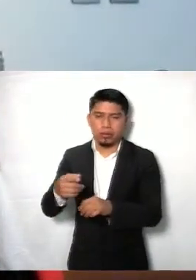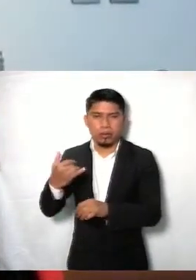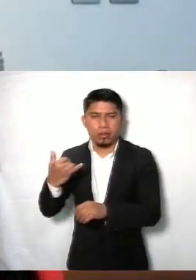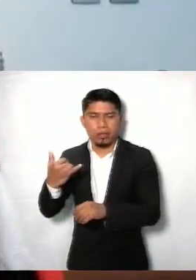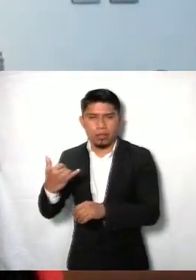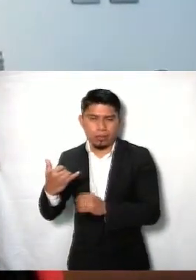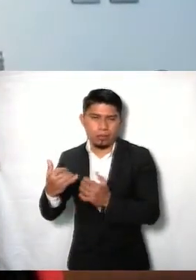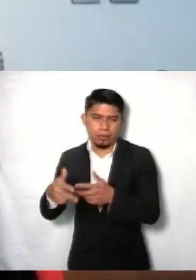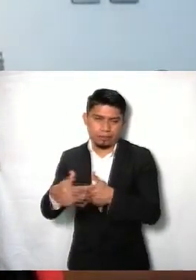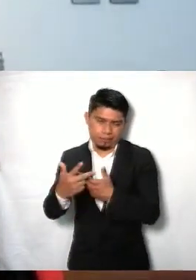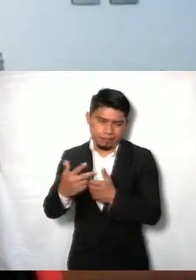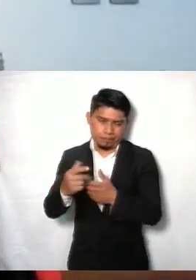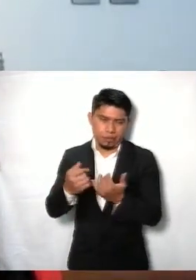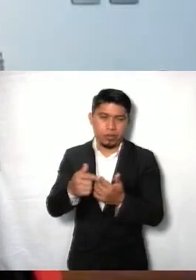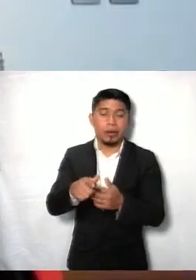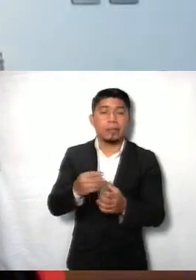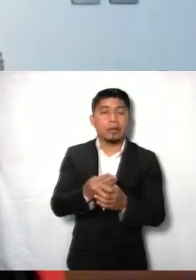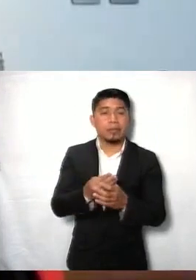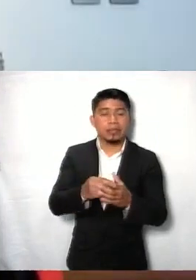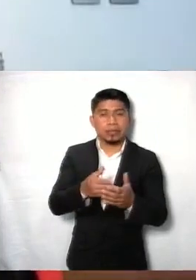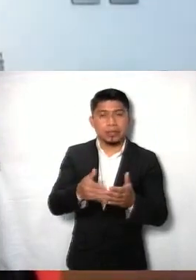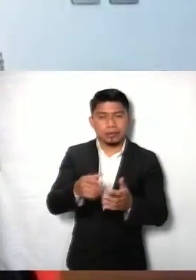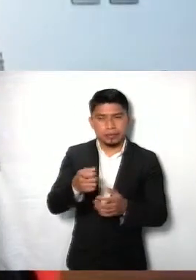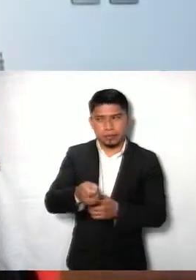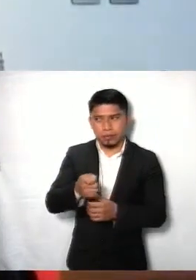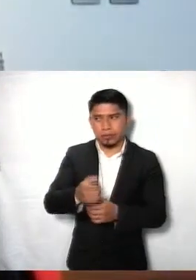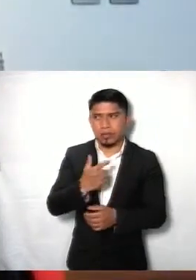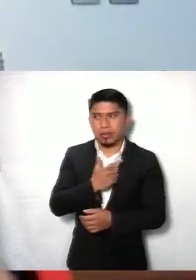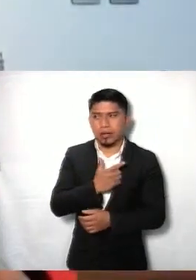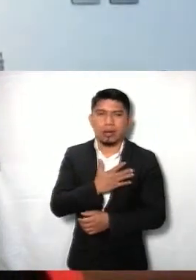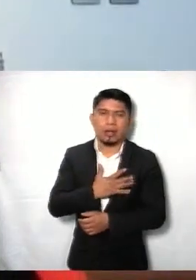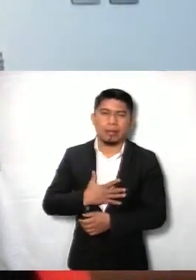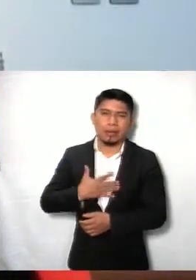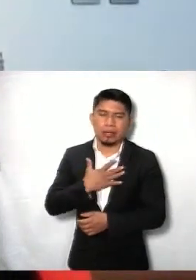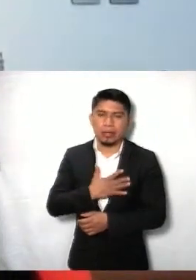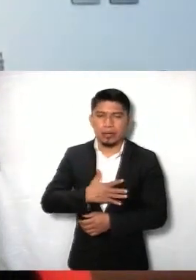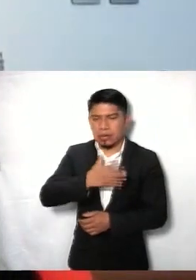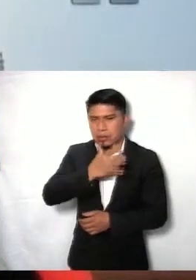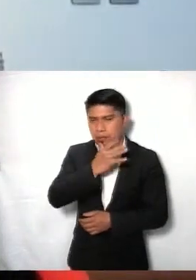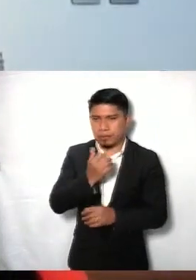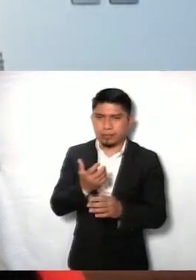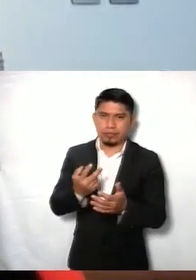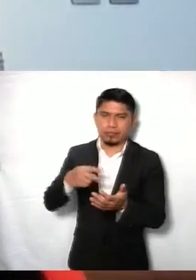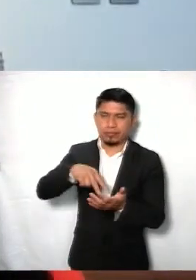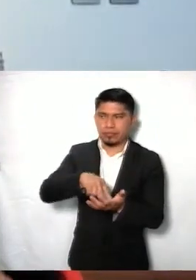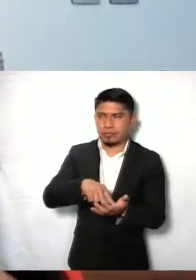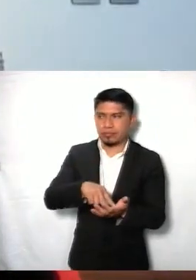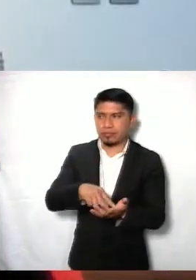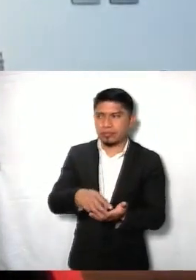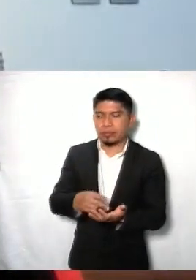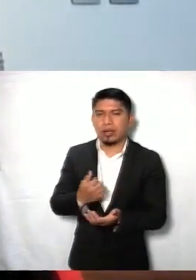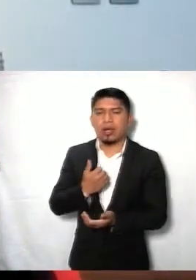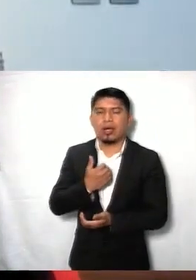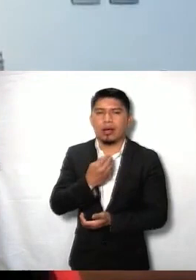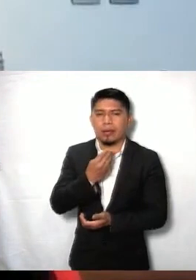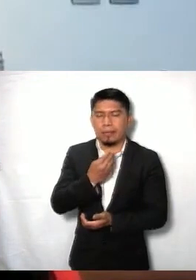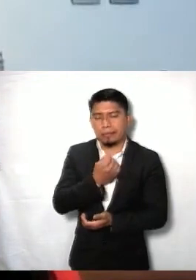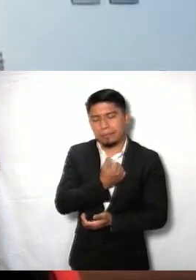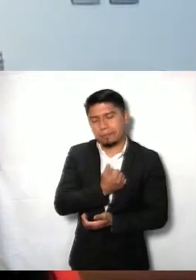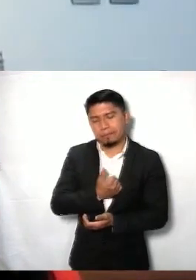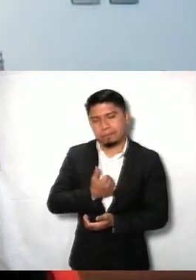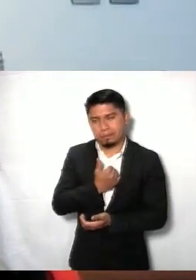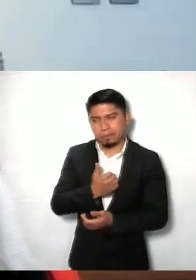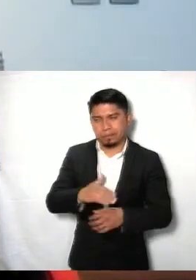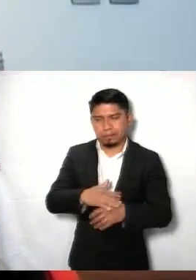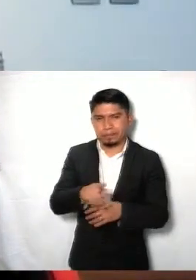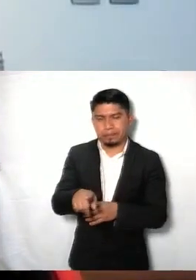transparencia y la privacidad. Qué alegría queremos saludar. Lamentablemente no quiero tener presencia. Disculpo mucho, doctor Raúl Contreras, nos